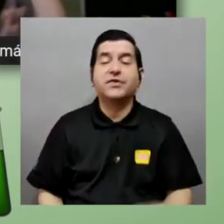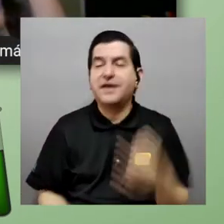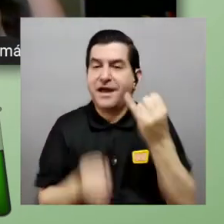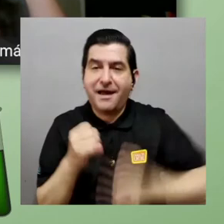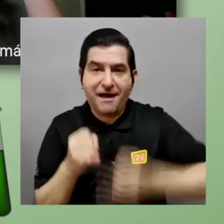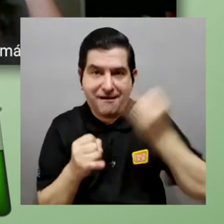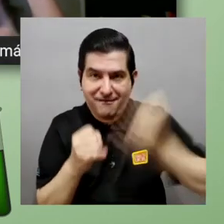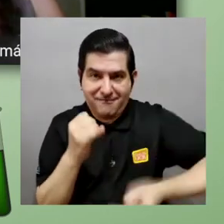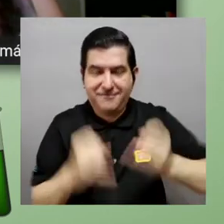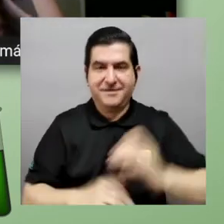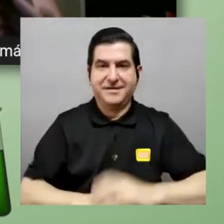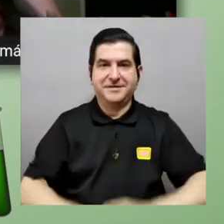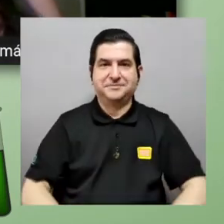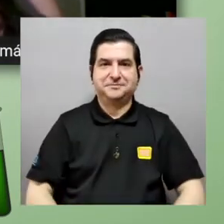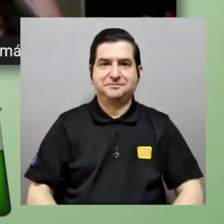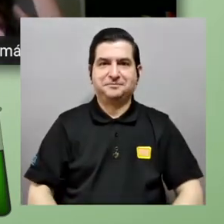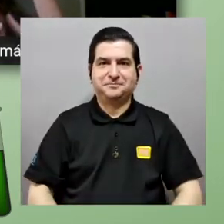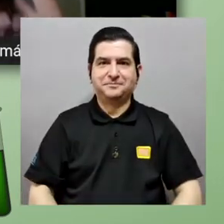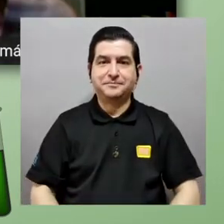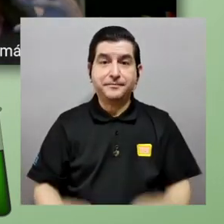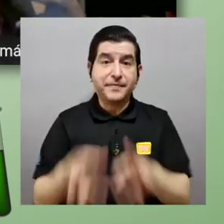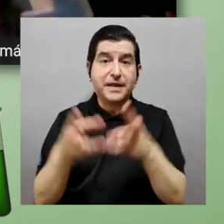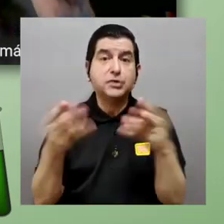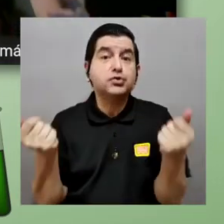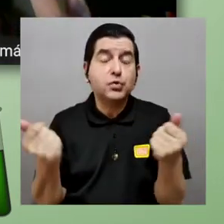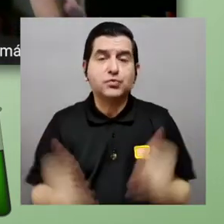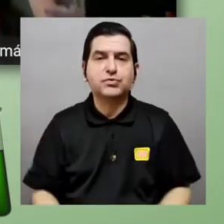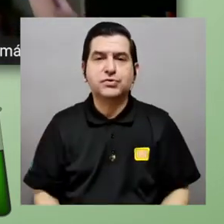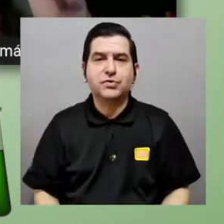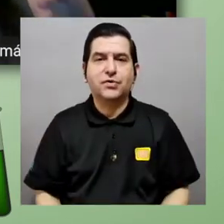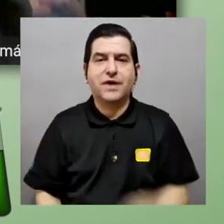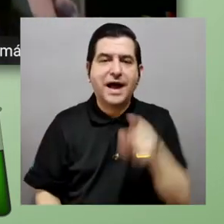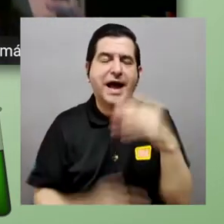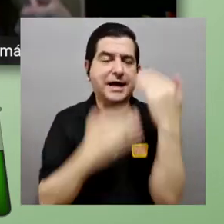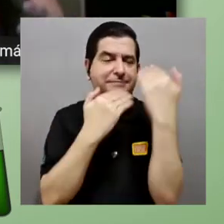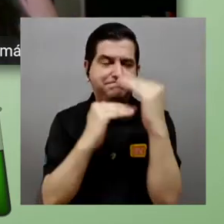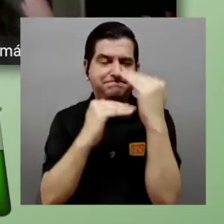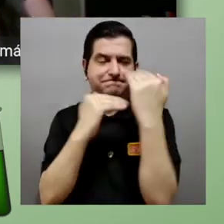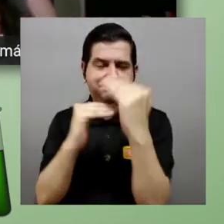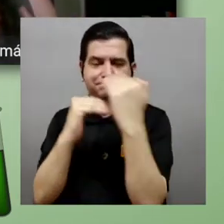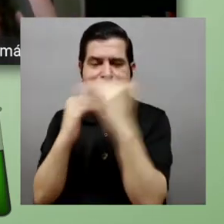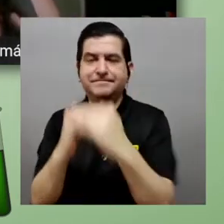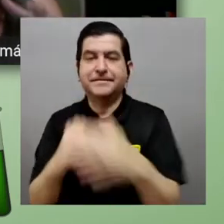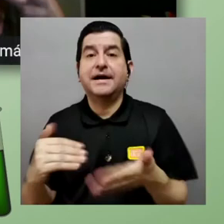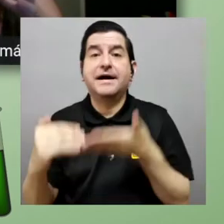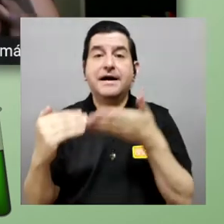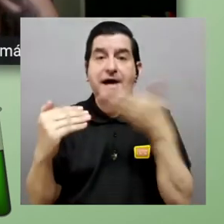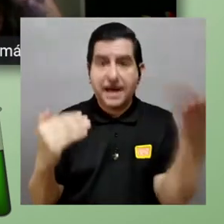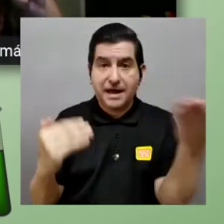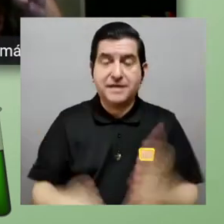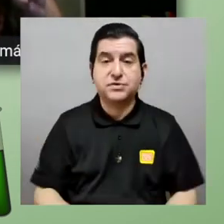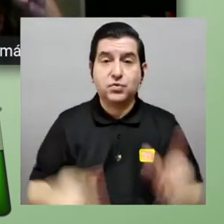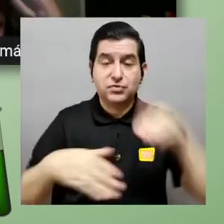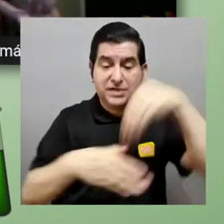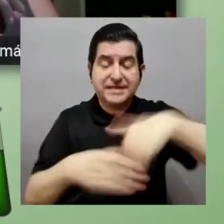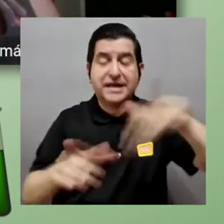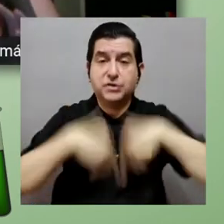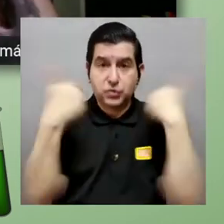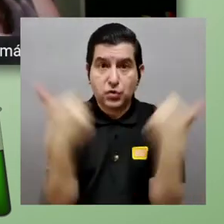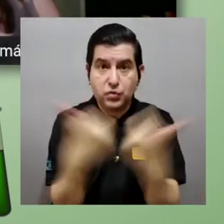donde yo dije un poquito al final la solución a eso es poner un poquito de restricciones a las cosas